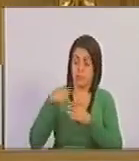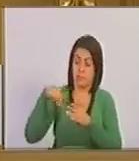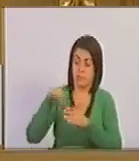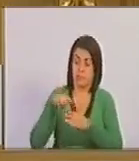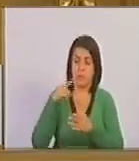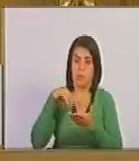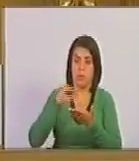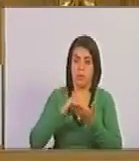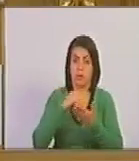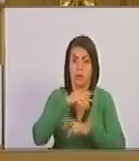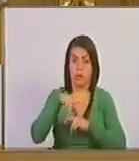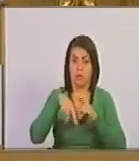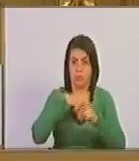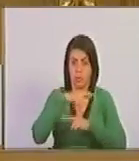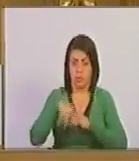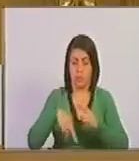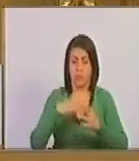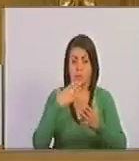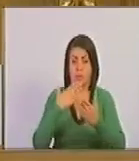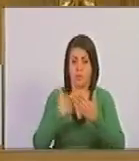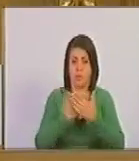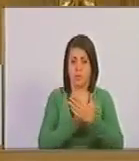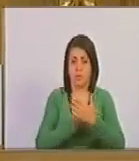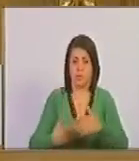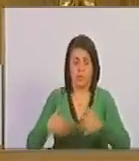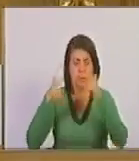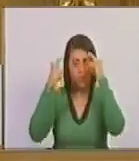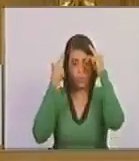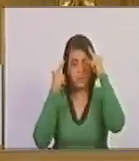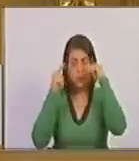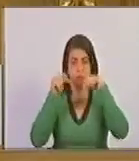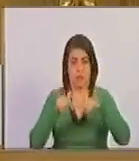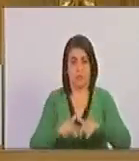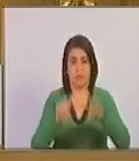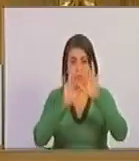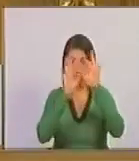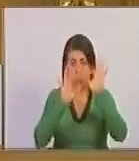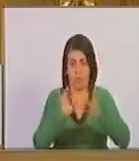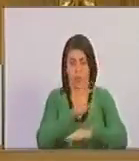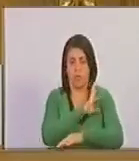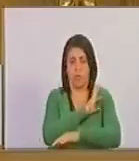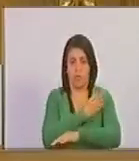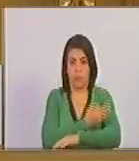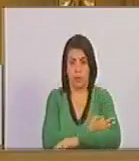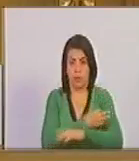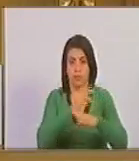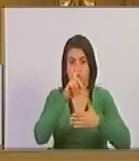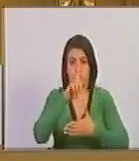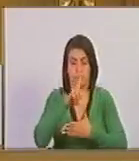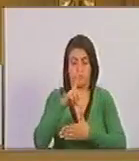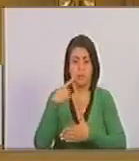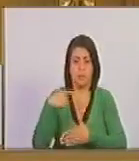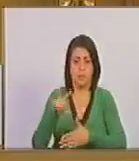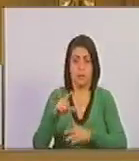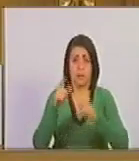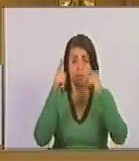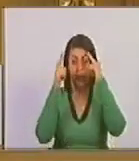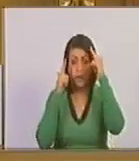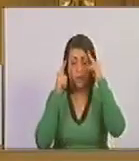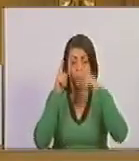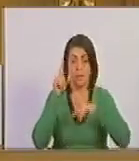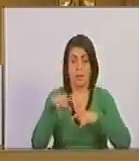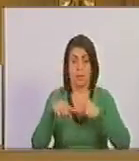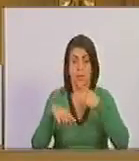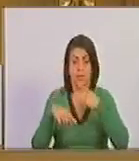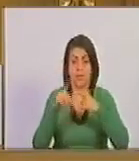recuperar la revolución gracias al presidente Chávez, que de esa imagen, esa fuerza latinoamericana que tenía el presidente Chávez, que Chávez